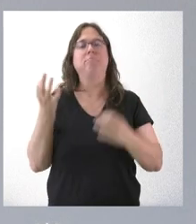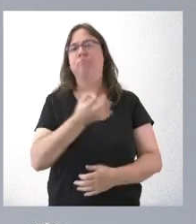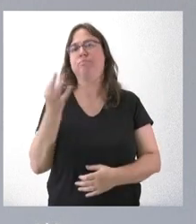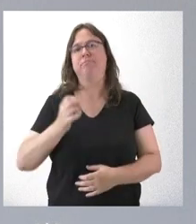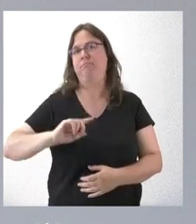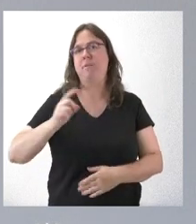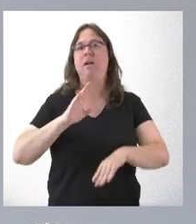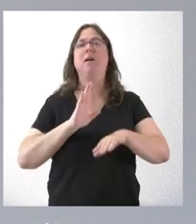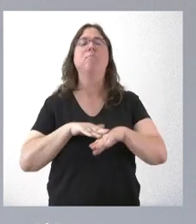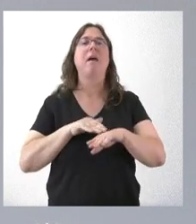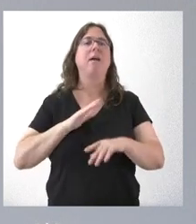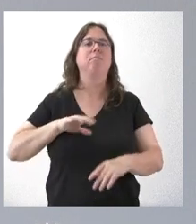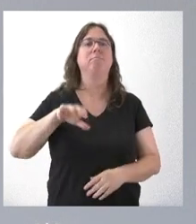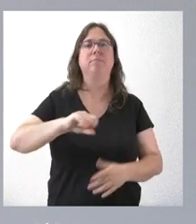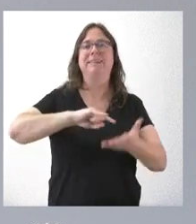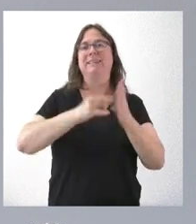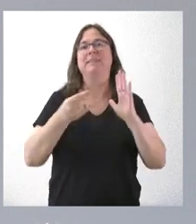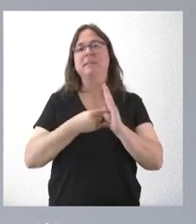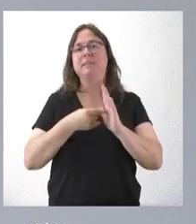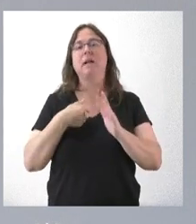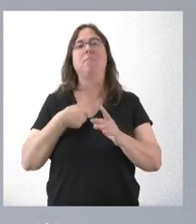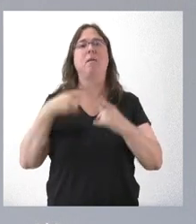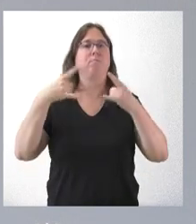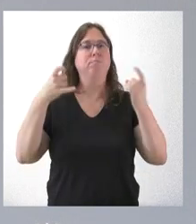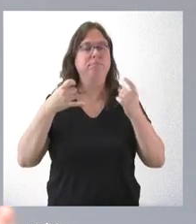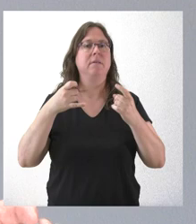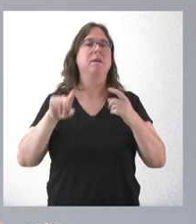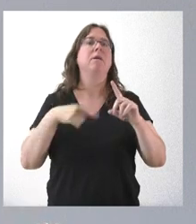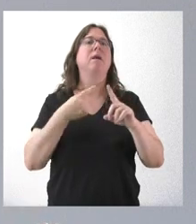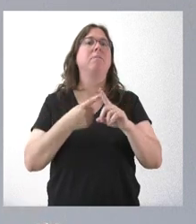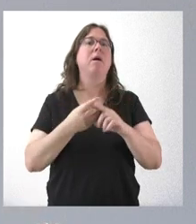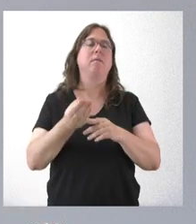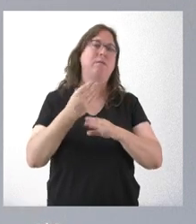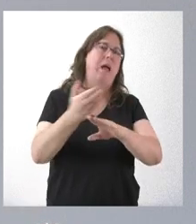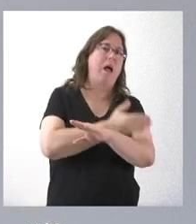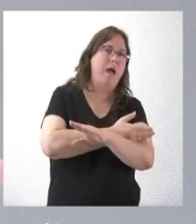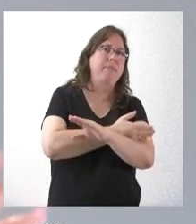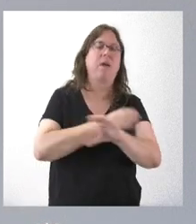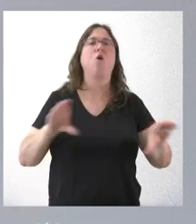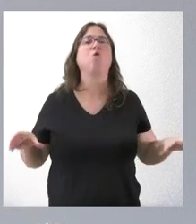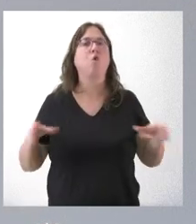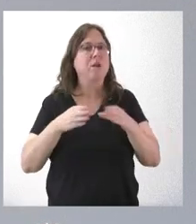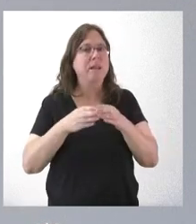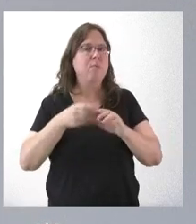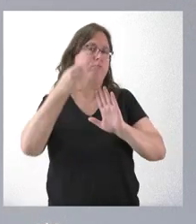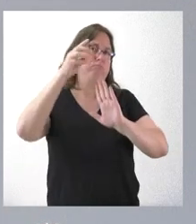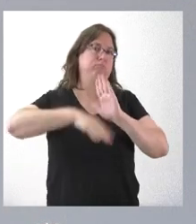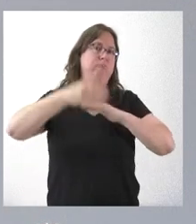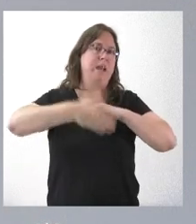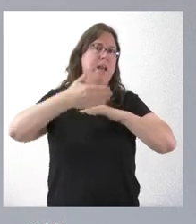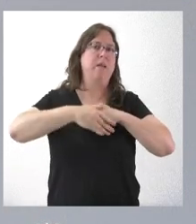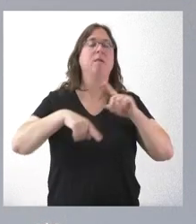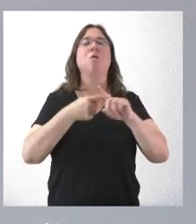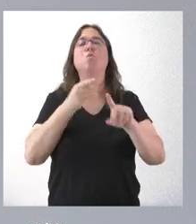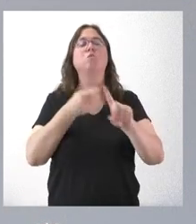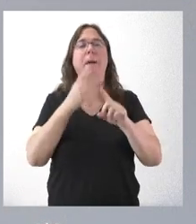en las capturas mediante sistemas de fototrampeo, se autoriza el cebado previo de las cacerías colectivas con ciertas limitaciones, también el manejo de